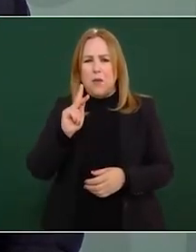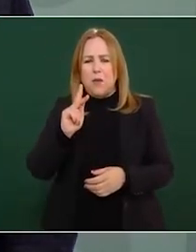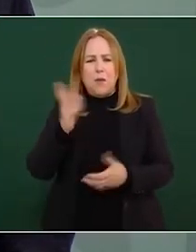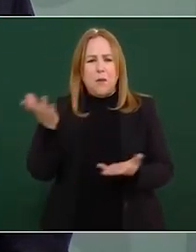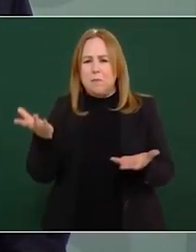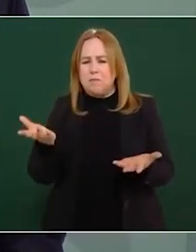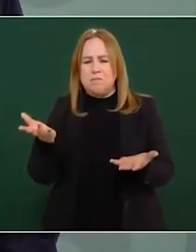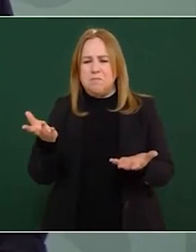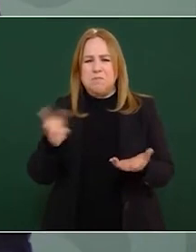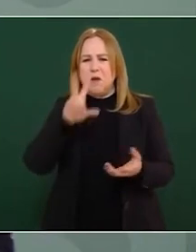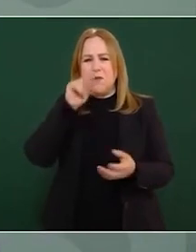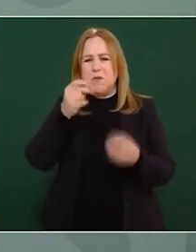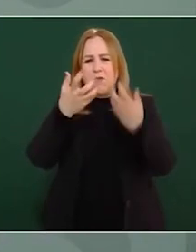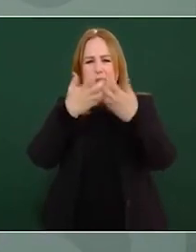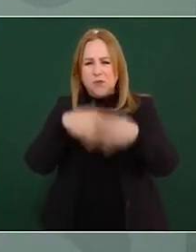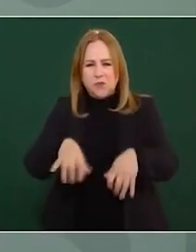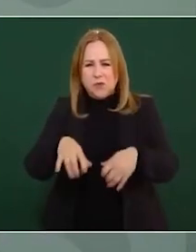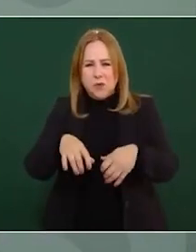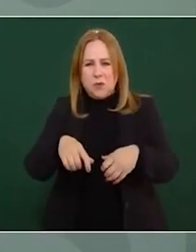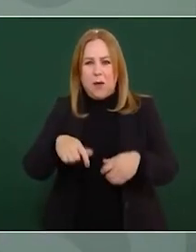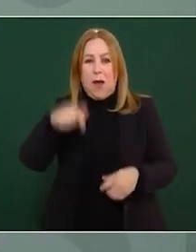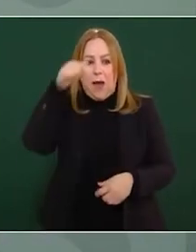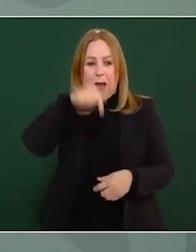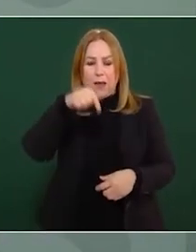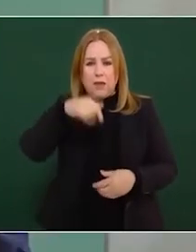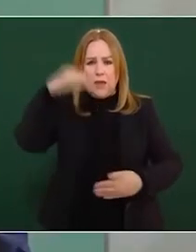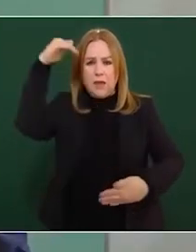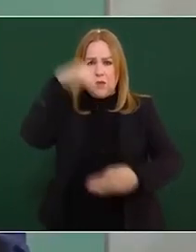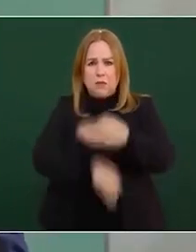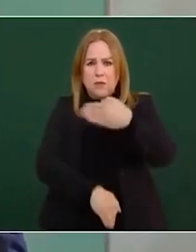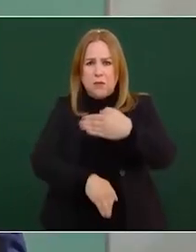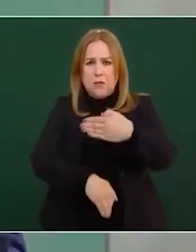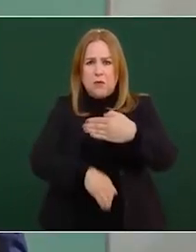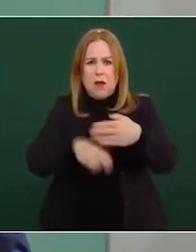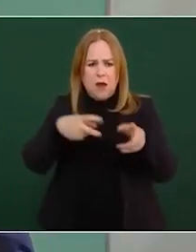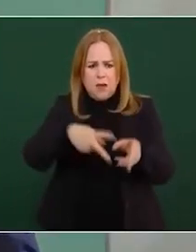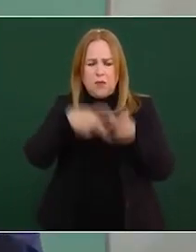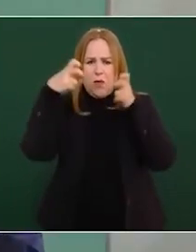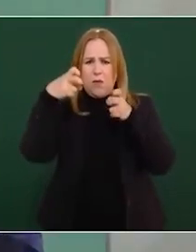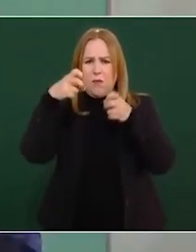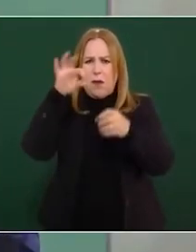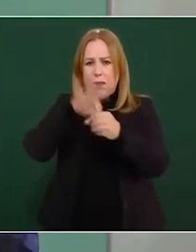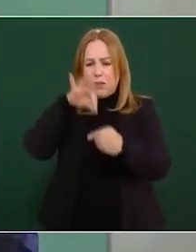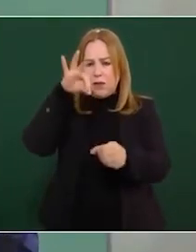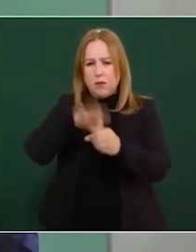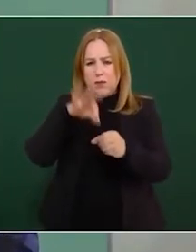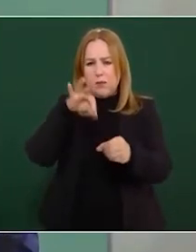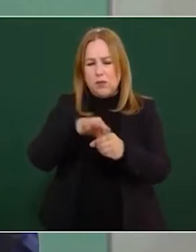aquí lo que funcionó fue el fraude nos robaron la elección